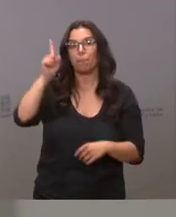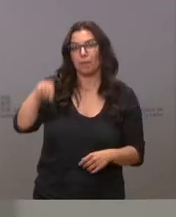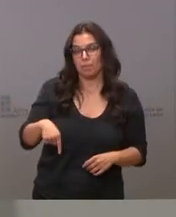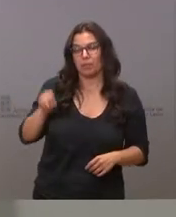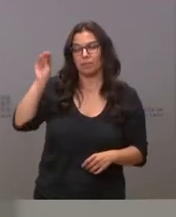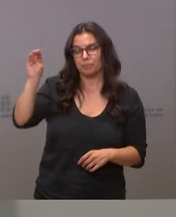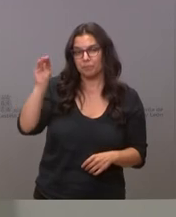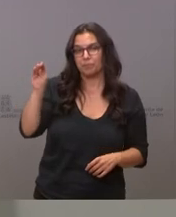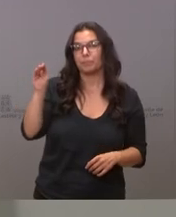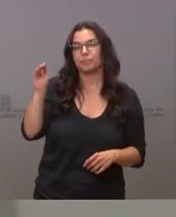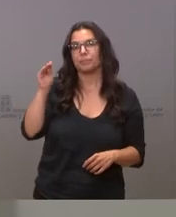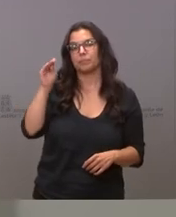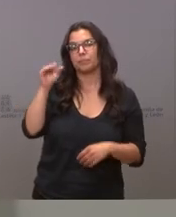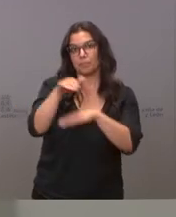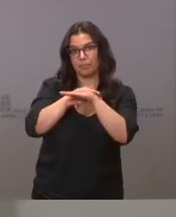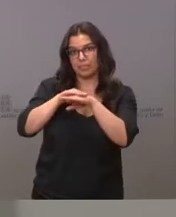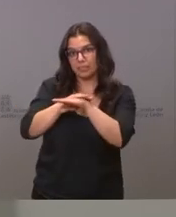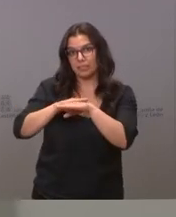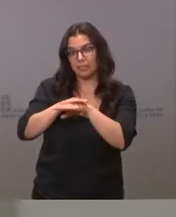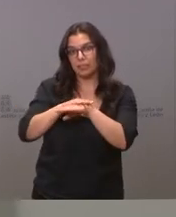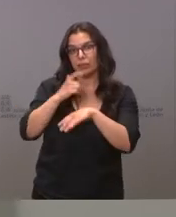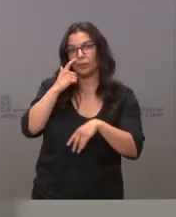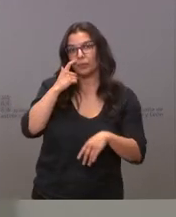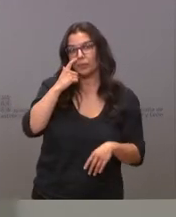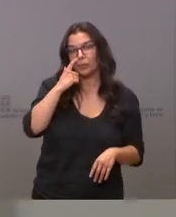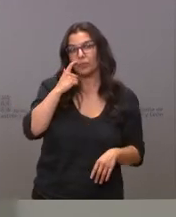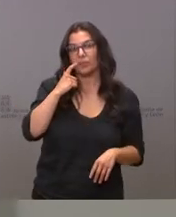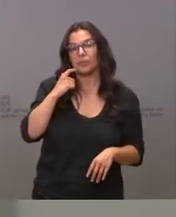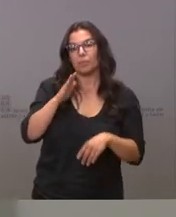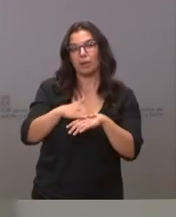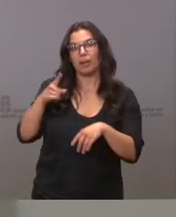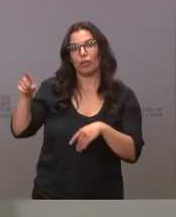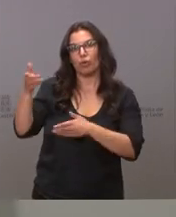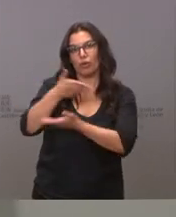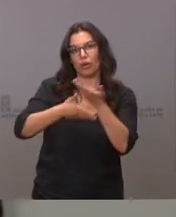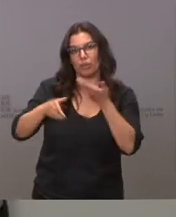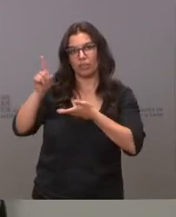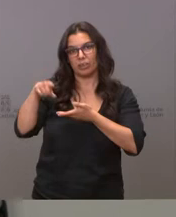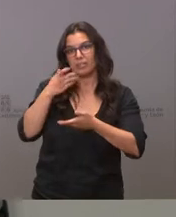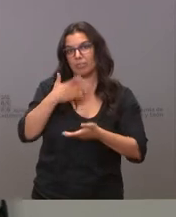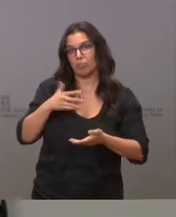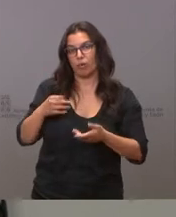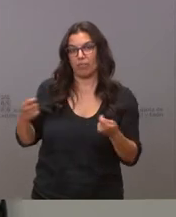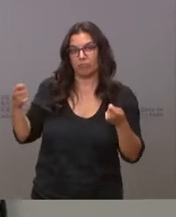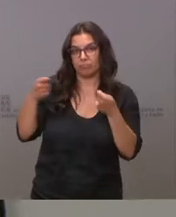nos dirigiremos al Ministerio del Red Demográfico para que también colabore, si es posible,